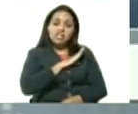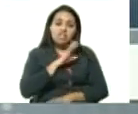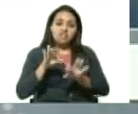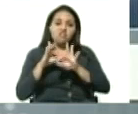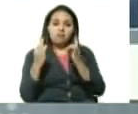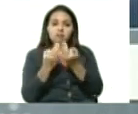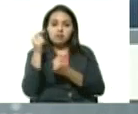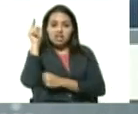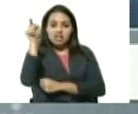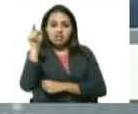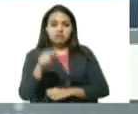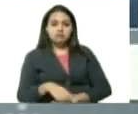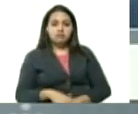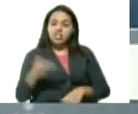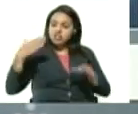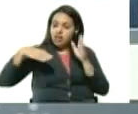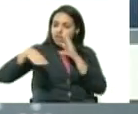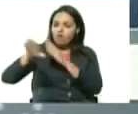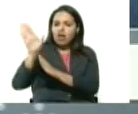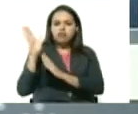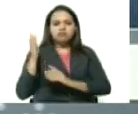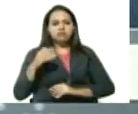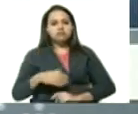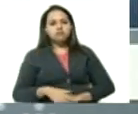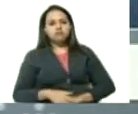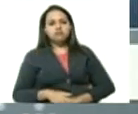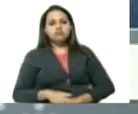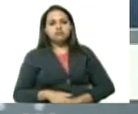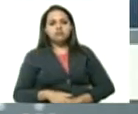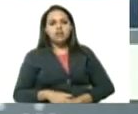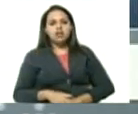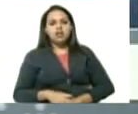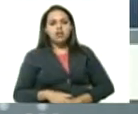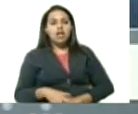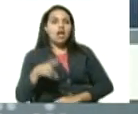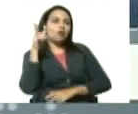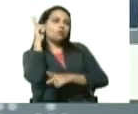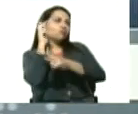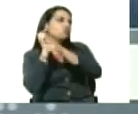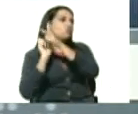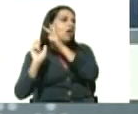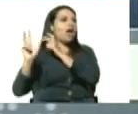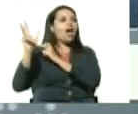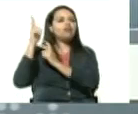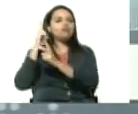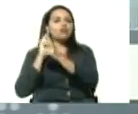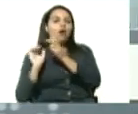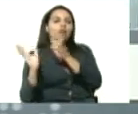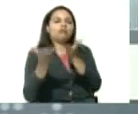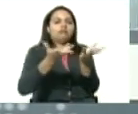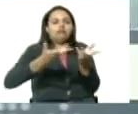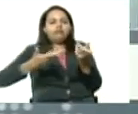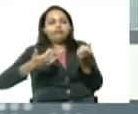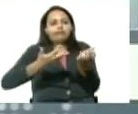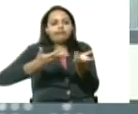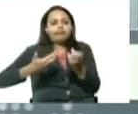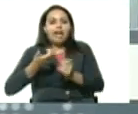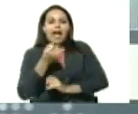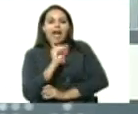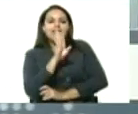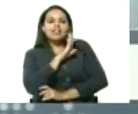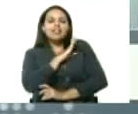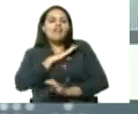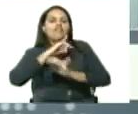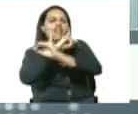y se fueron con el canto de sirena con la oferta falsa de que iban a tener la